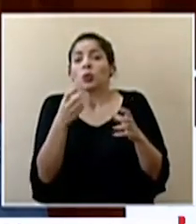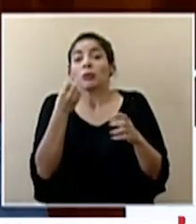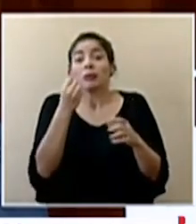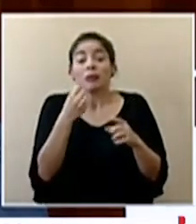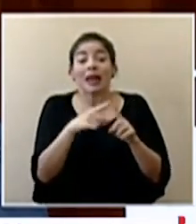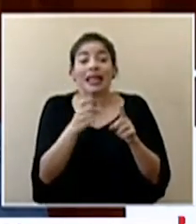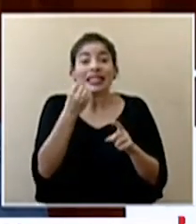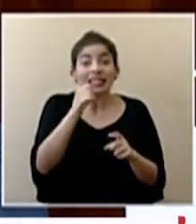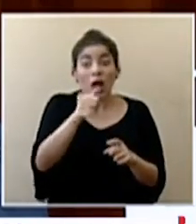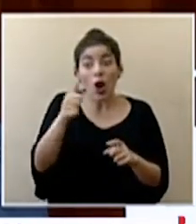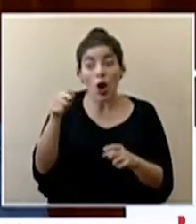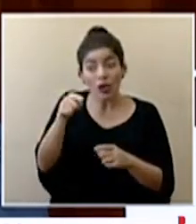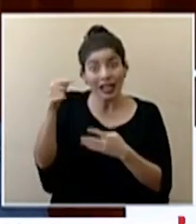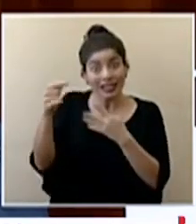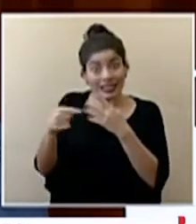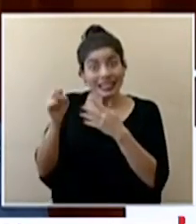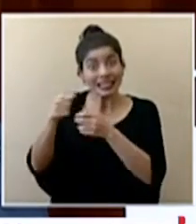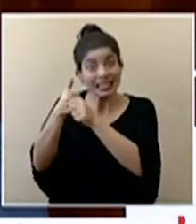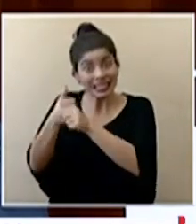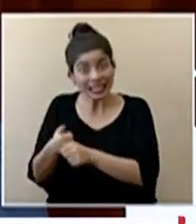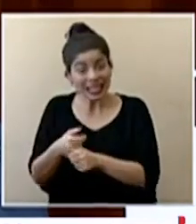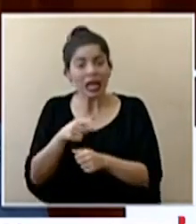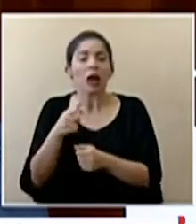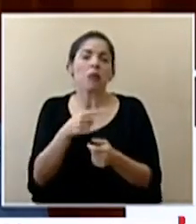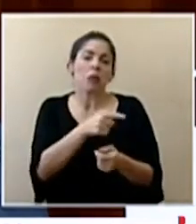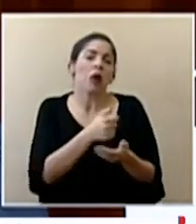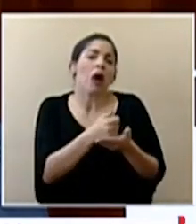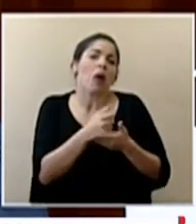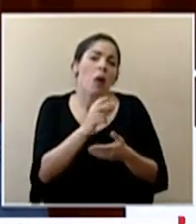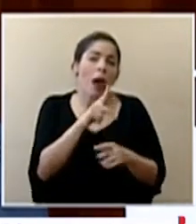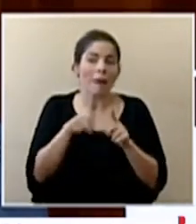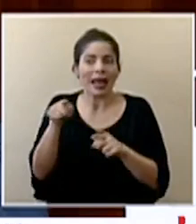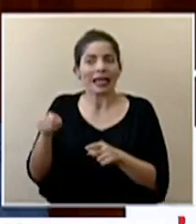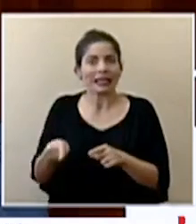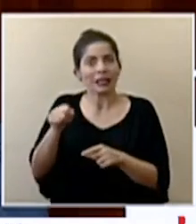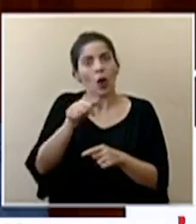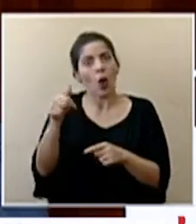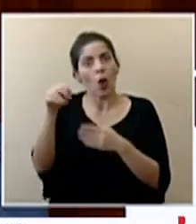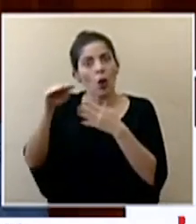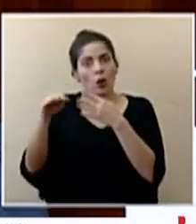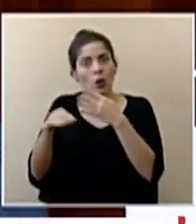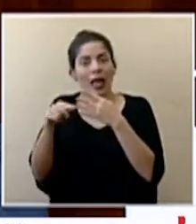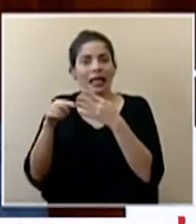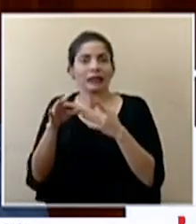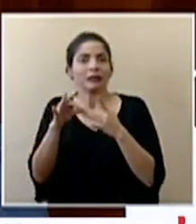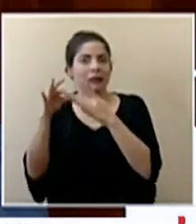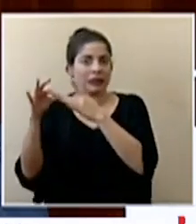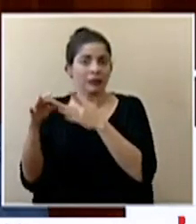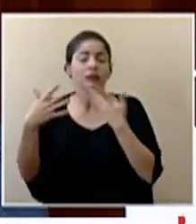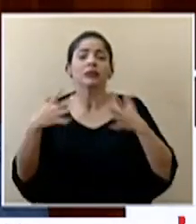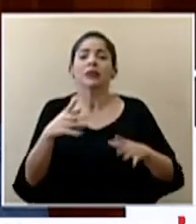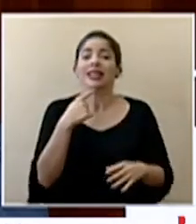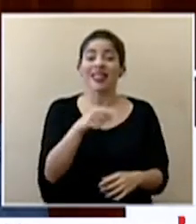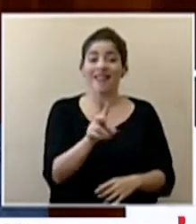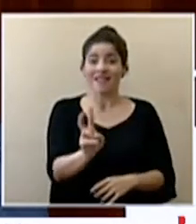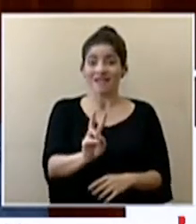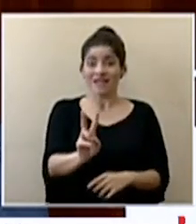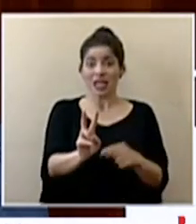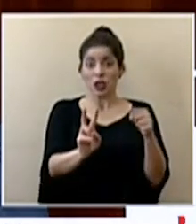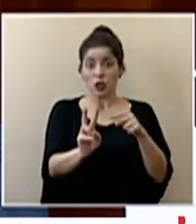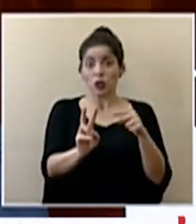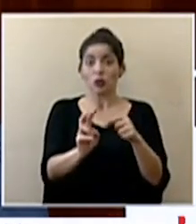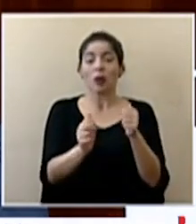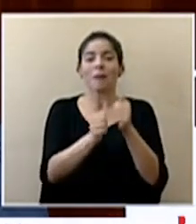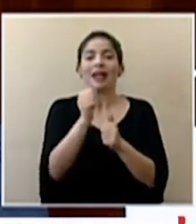medidas que ya he indicado. Y ya hemos comentado que es un virus susceptible a la mayoría de los